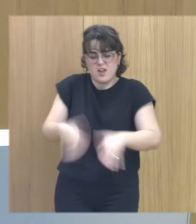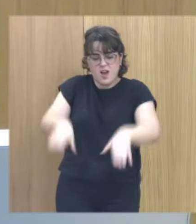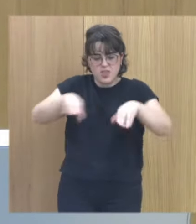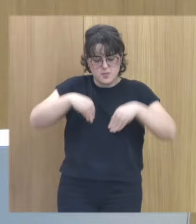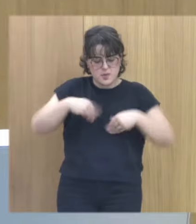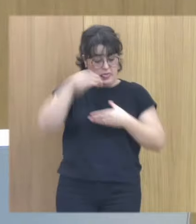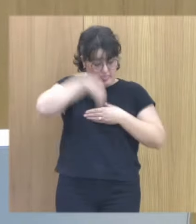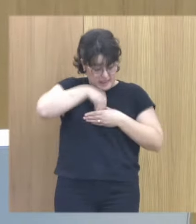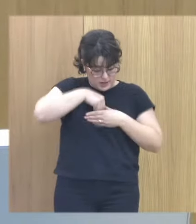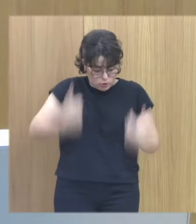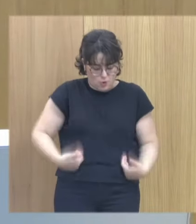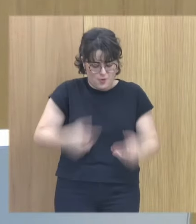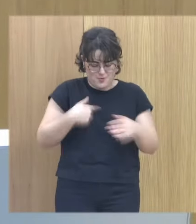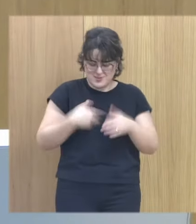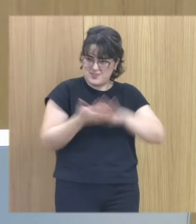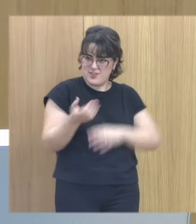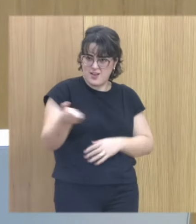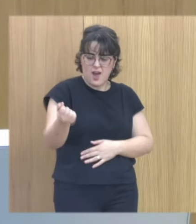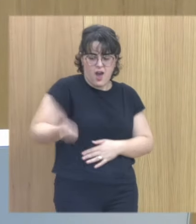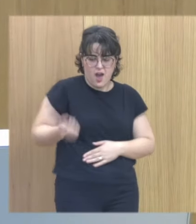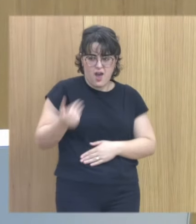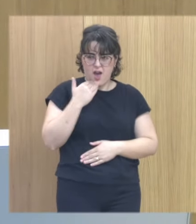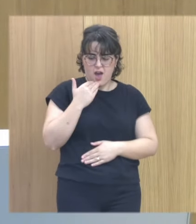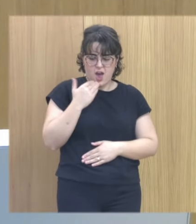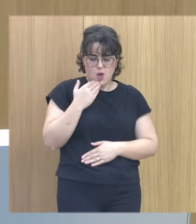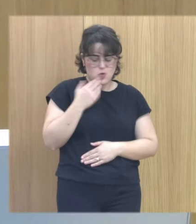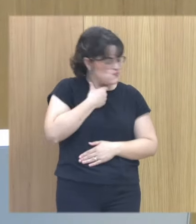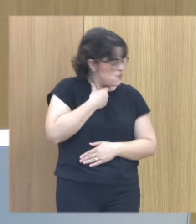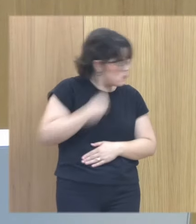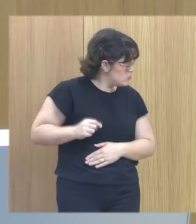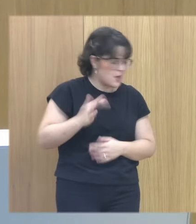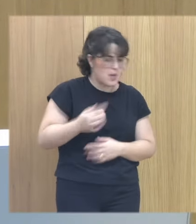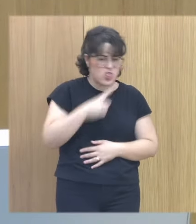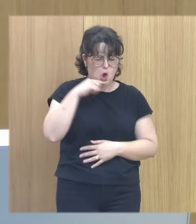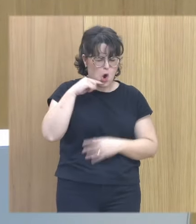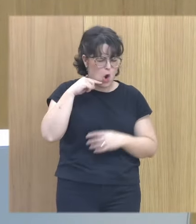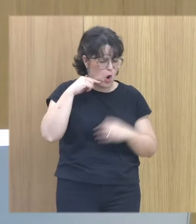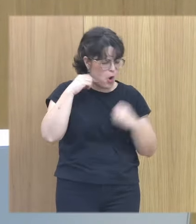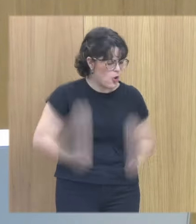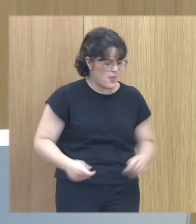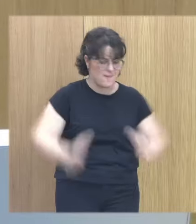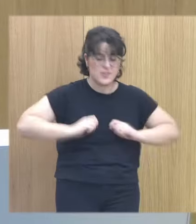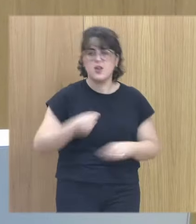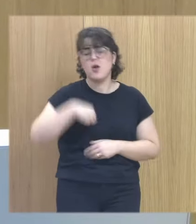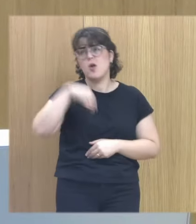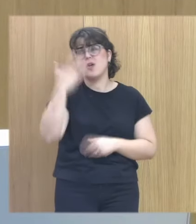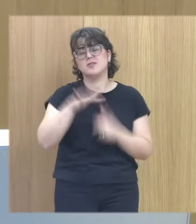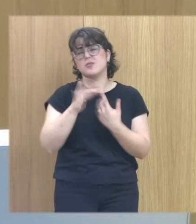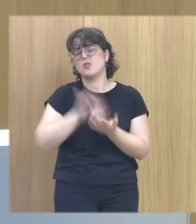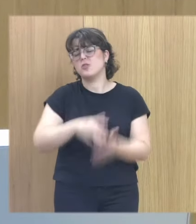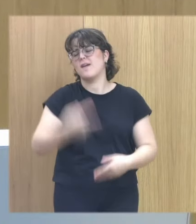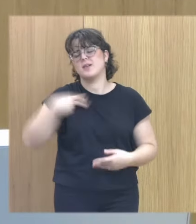edificio tienes un cajón que no te gusta ni un pelo y que te duele horrores y que ojalá no hubieras tenido que vivir